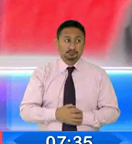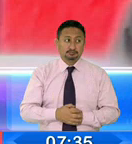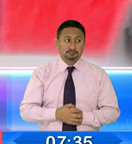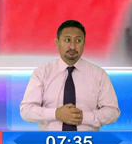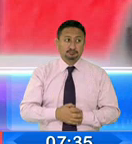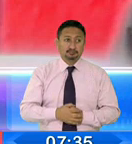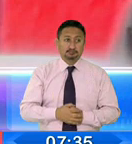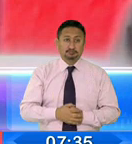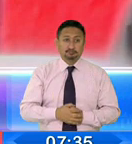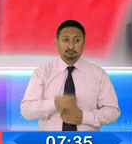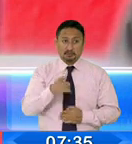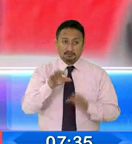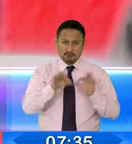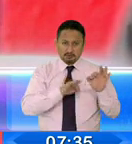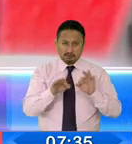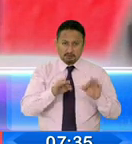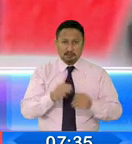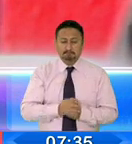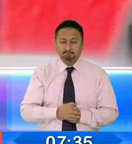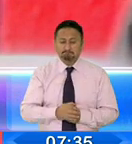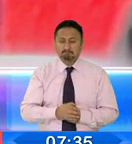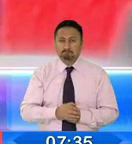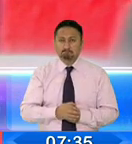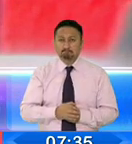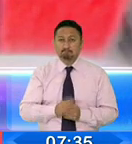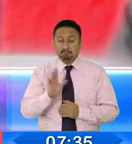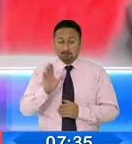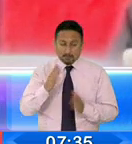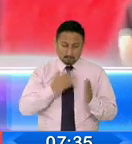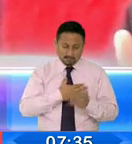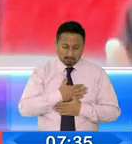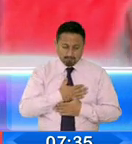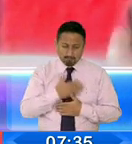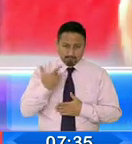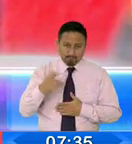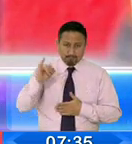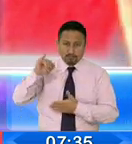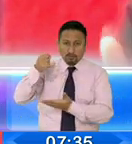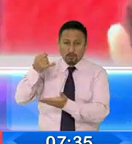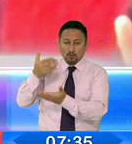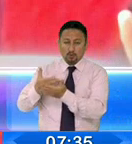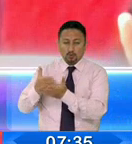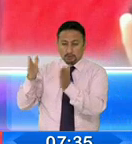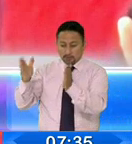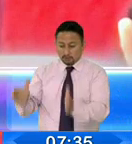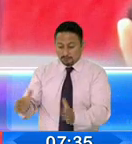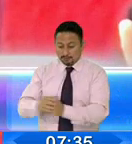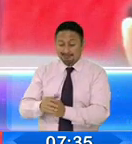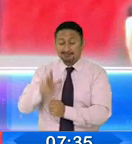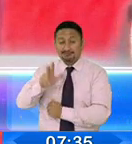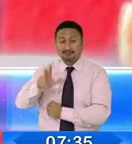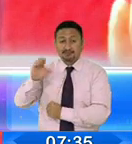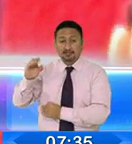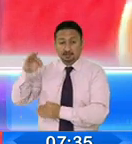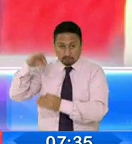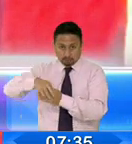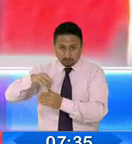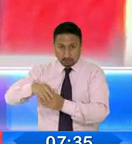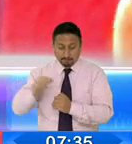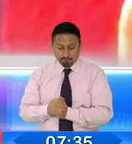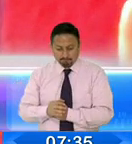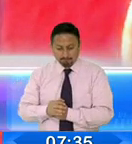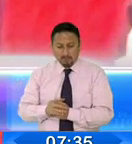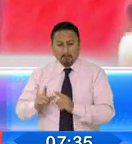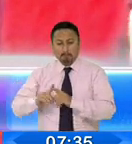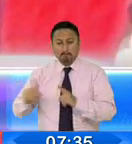Me explico. Si yo tengo, más bien, si en una junta receptora hay 300 votos, pero los